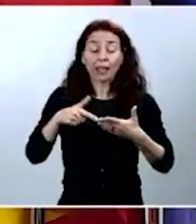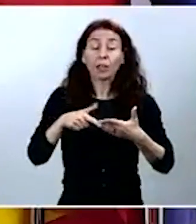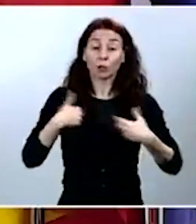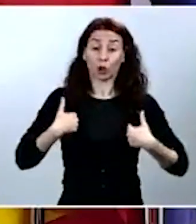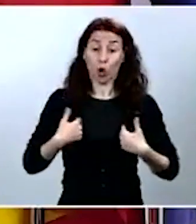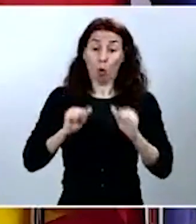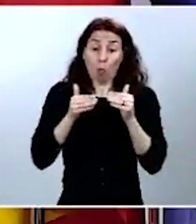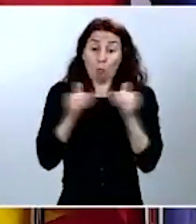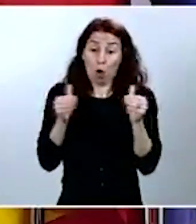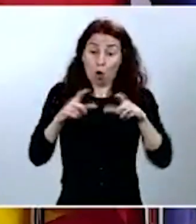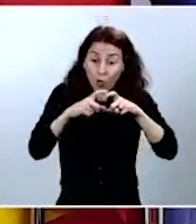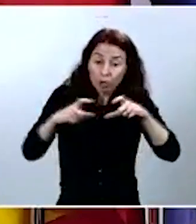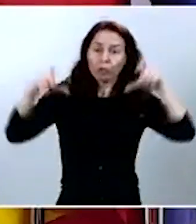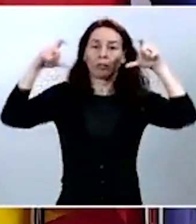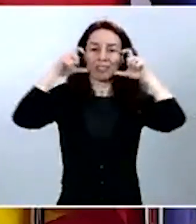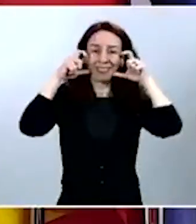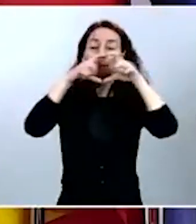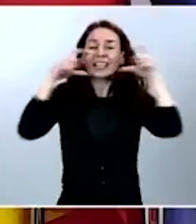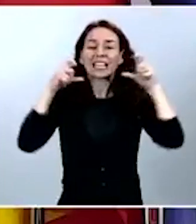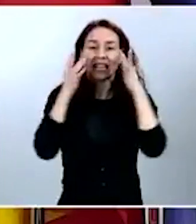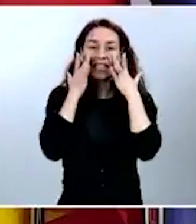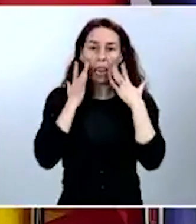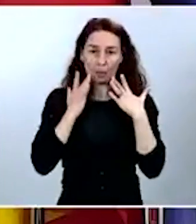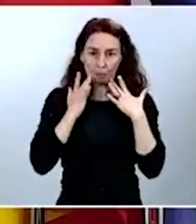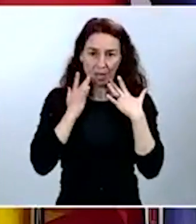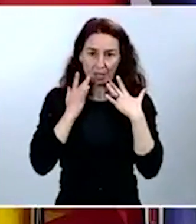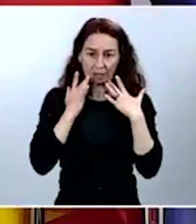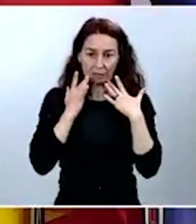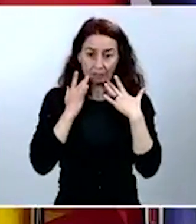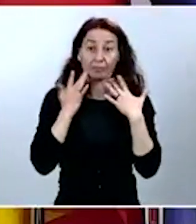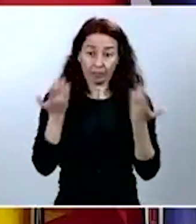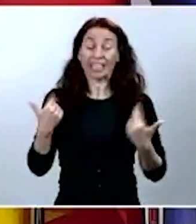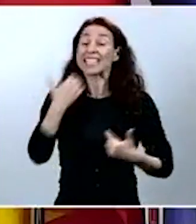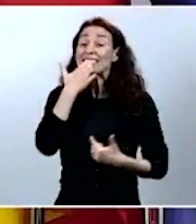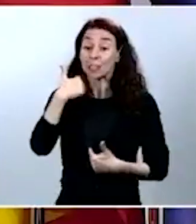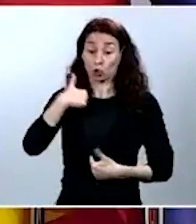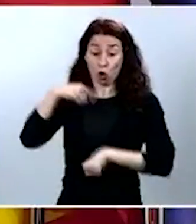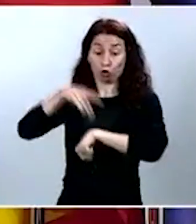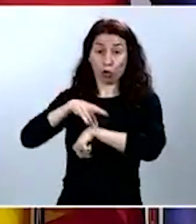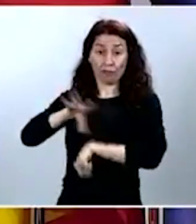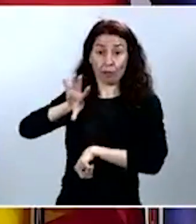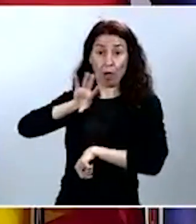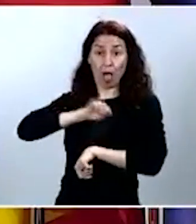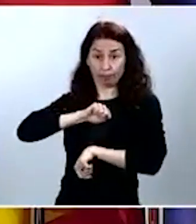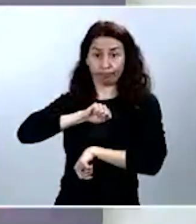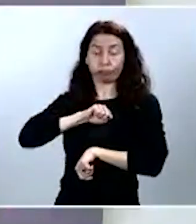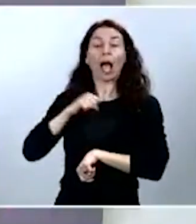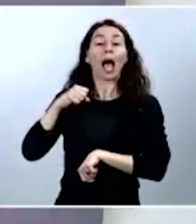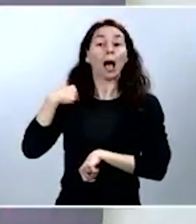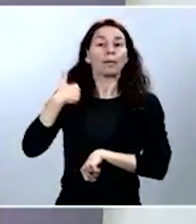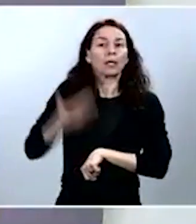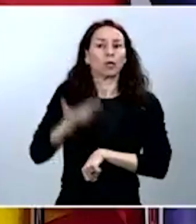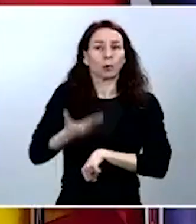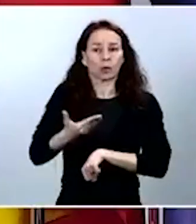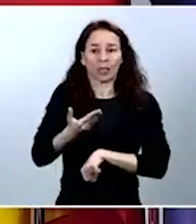estás infectado, a ti no te preocupa mucho lo que te interesa es no infectar por fuera la mascarilla. En cambio, el